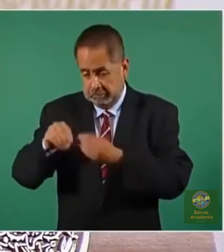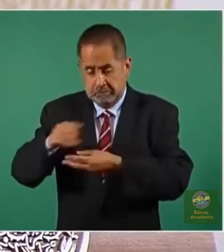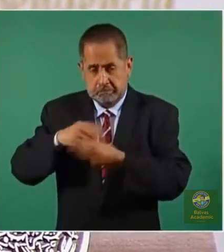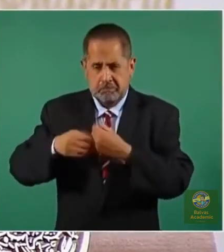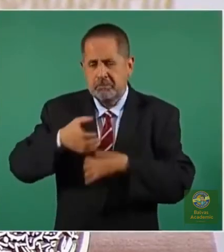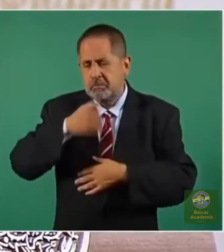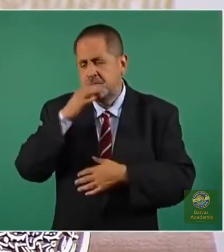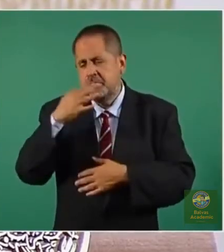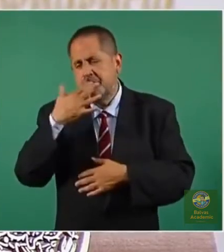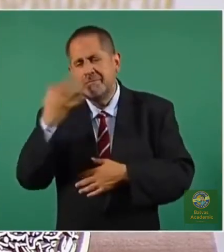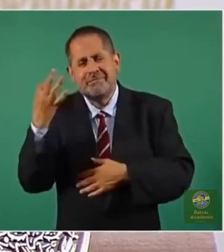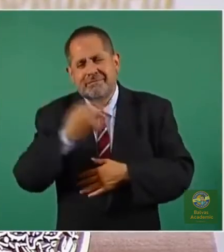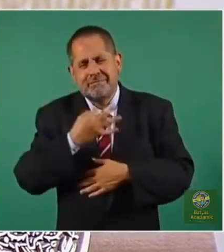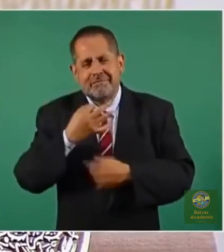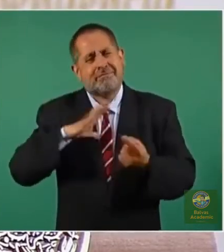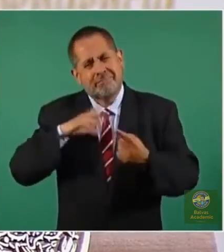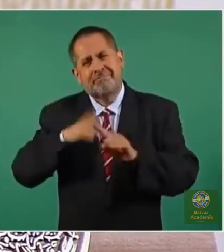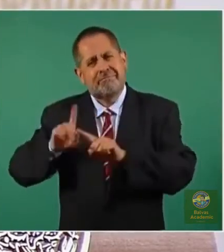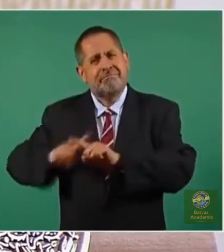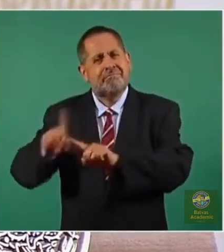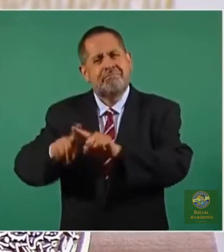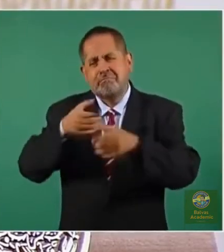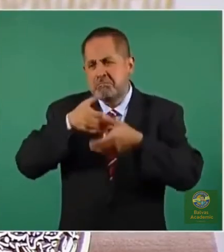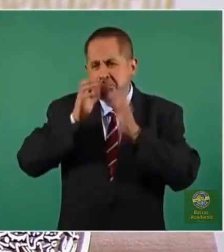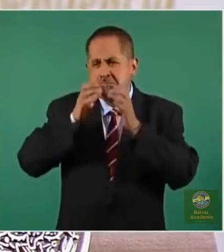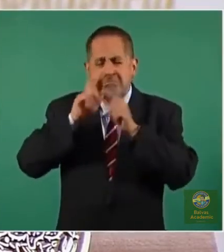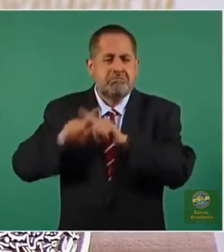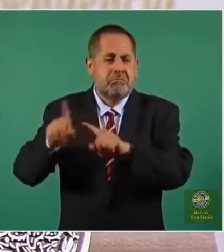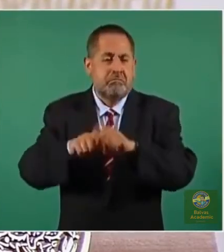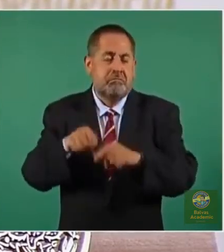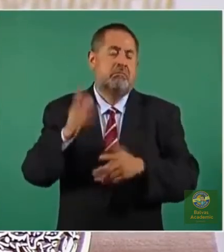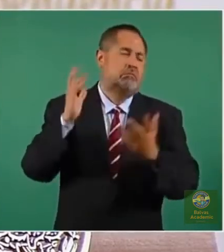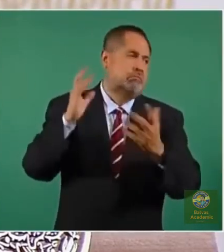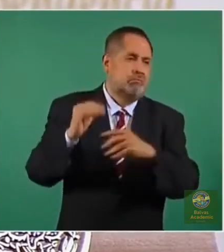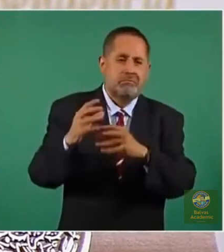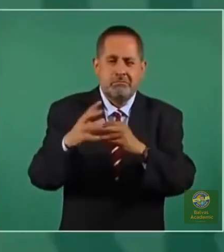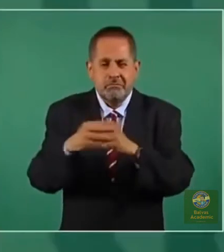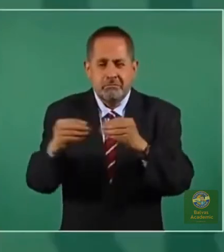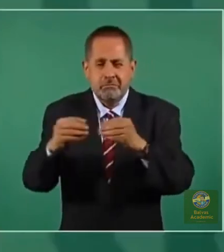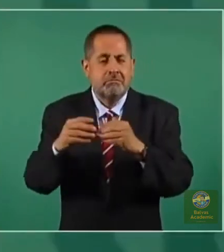riquísimo. Y así muchas otras bebidas en todos lados. Las frutas,